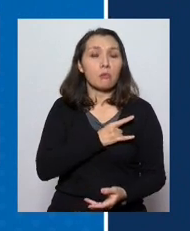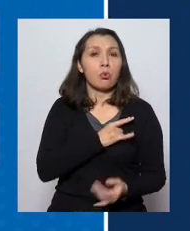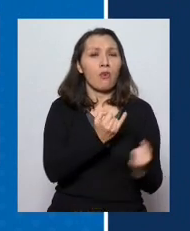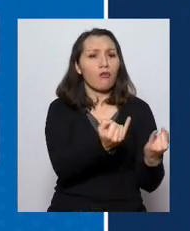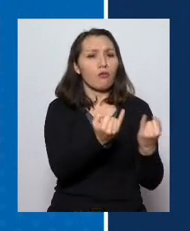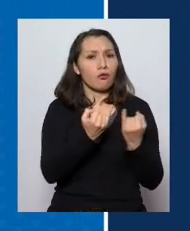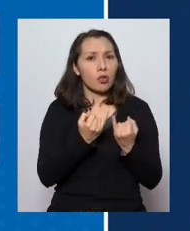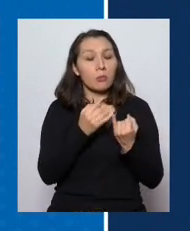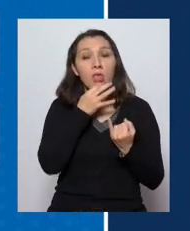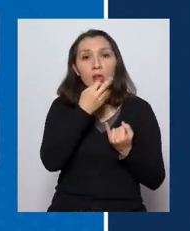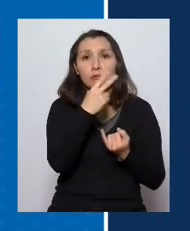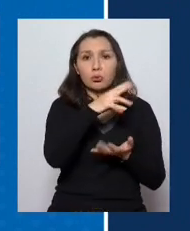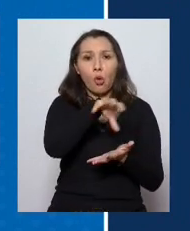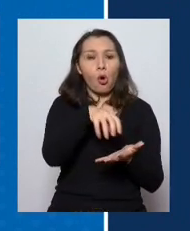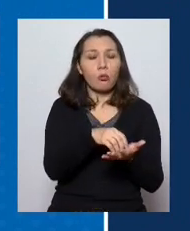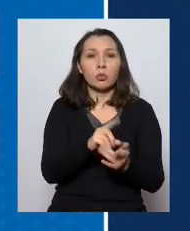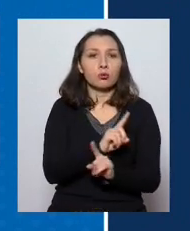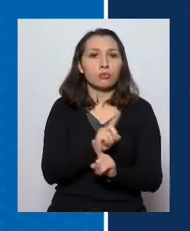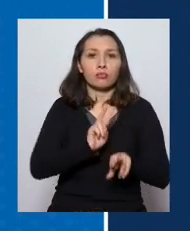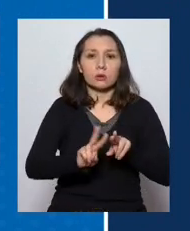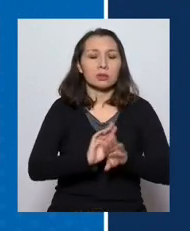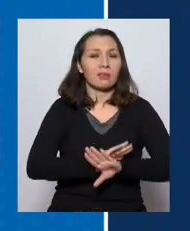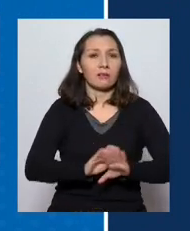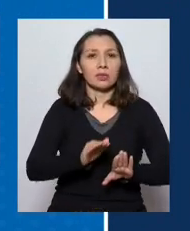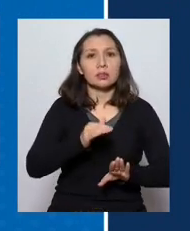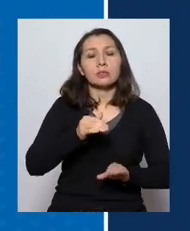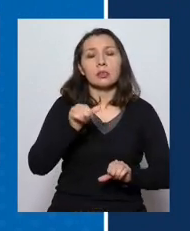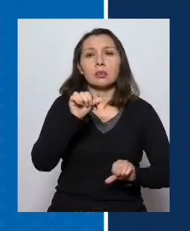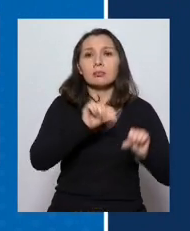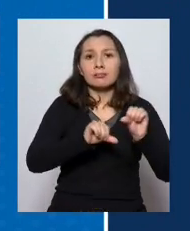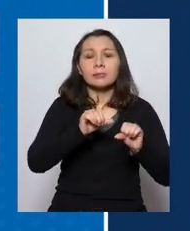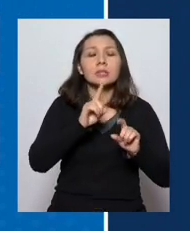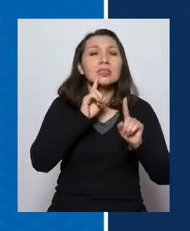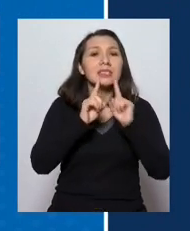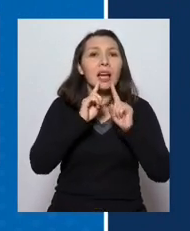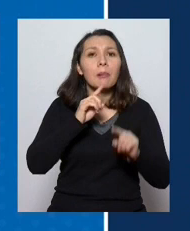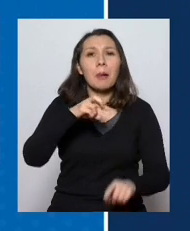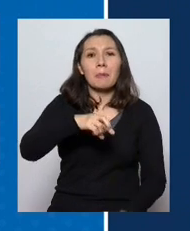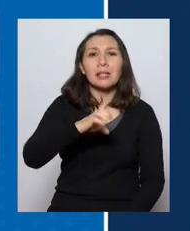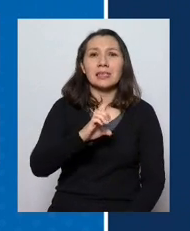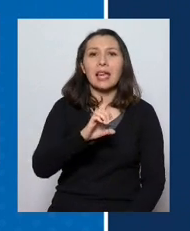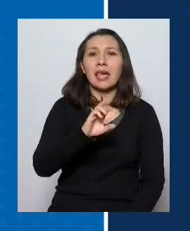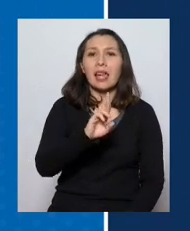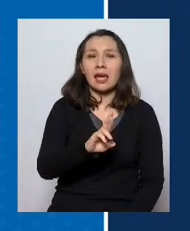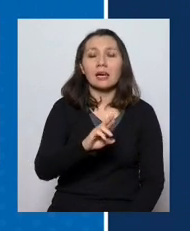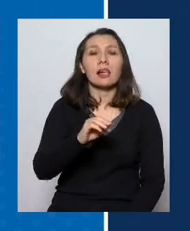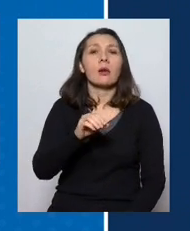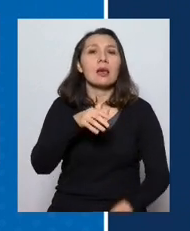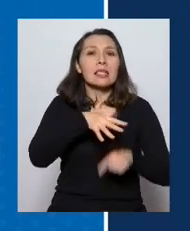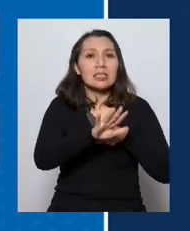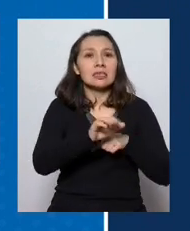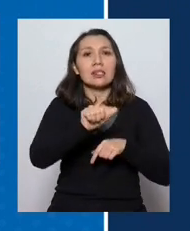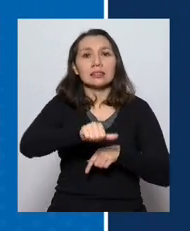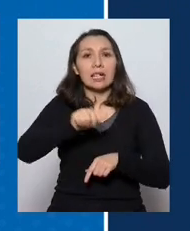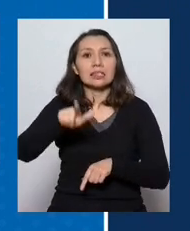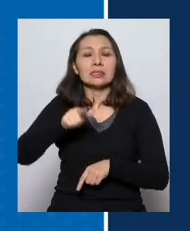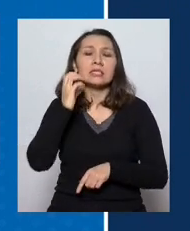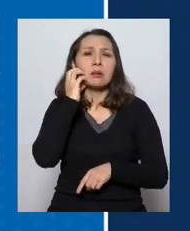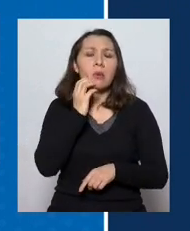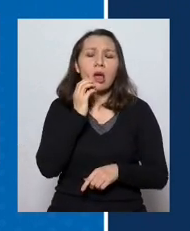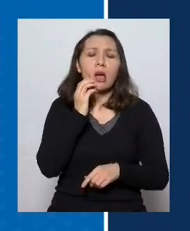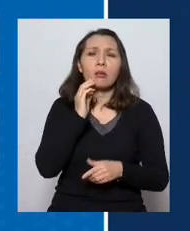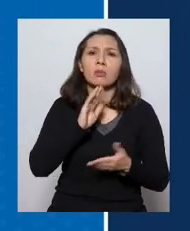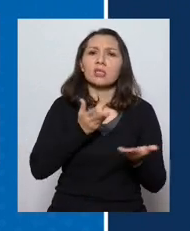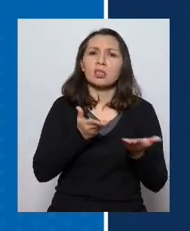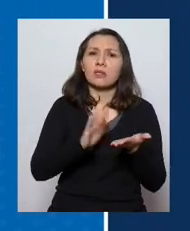entregado información de que en su comuna no se van a hacer PCR los días 15, 16 y 17 de mayo en servicios de salud público. ¿Por